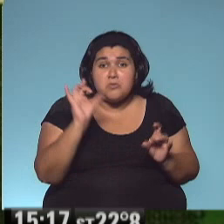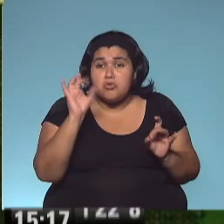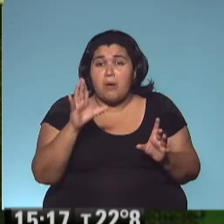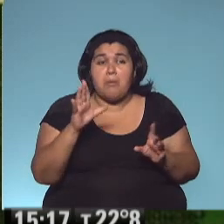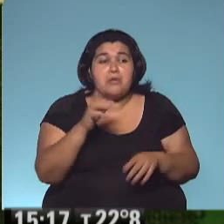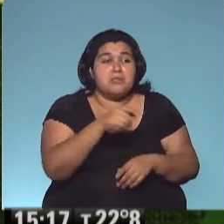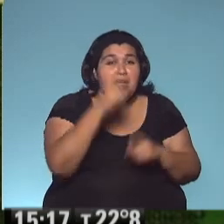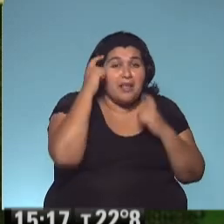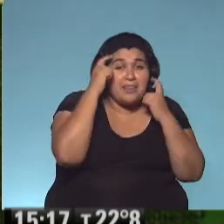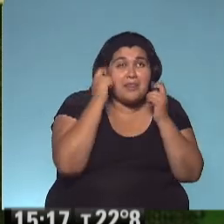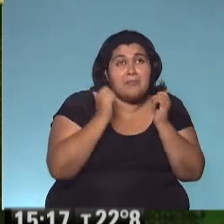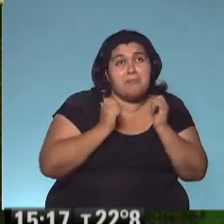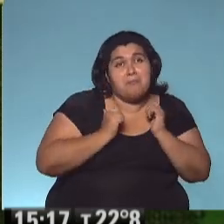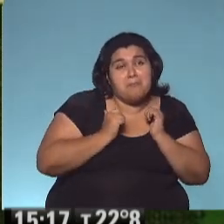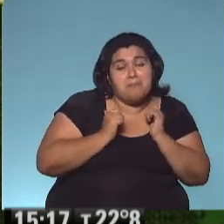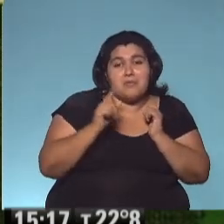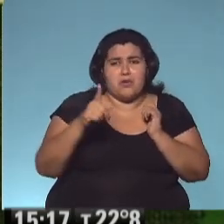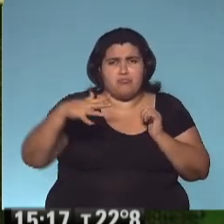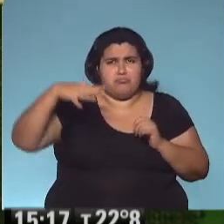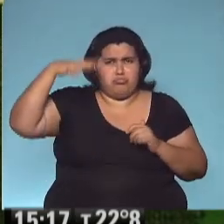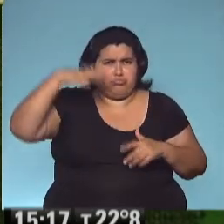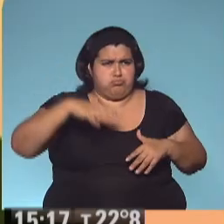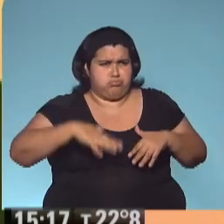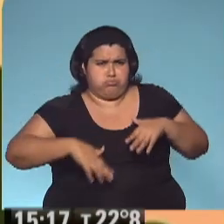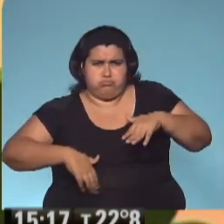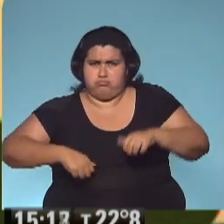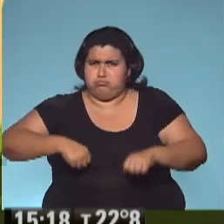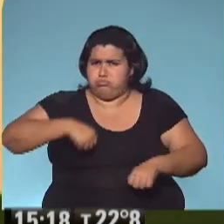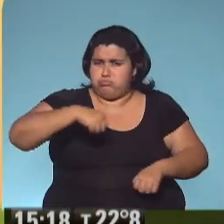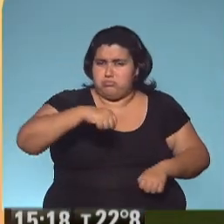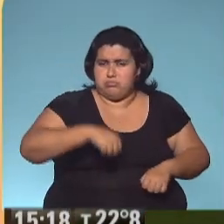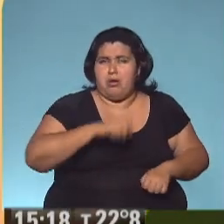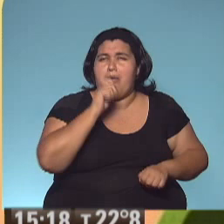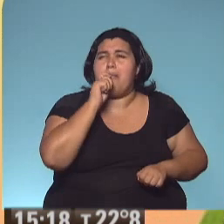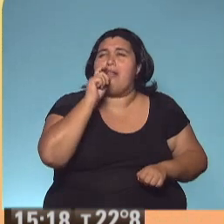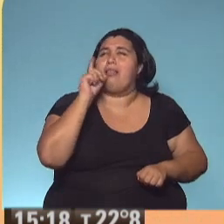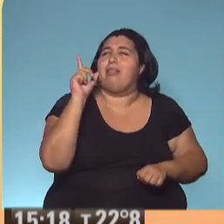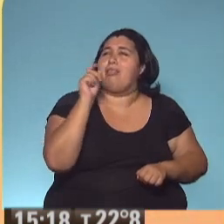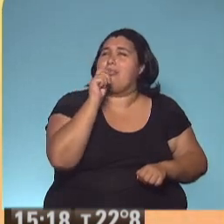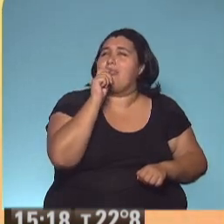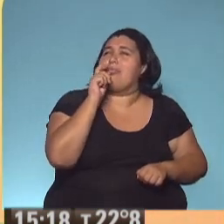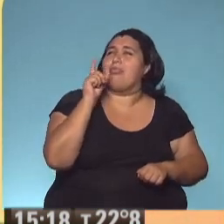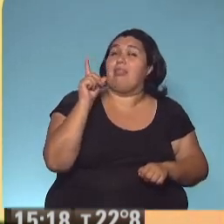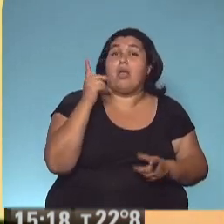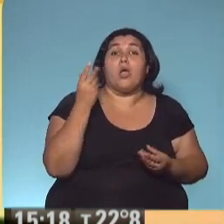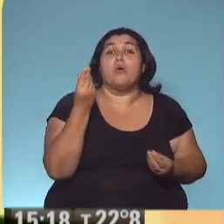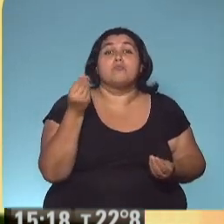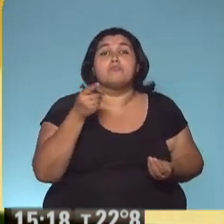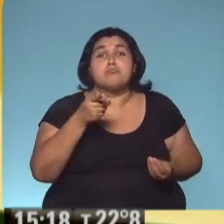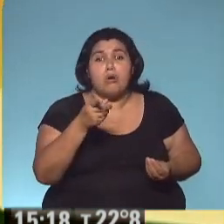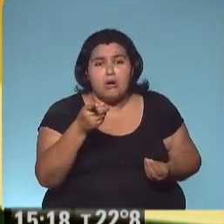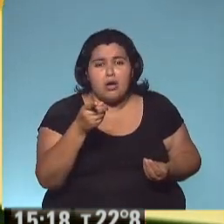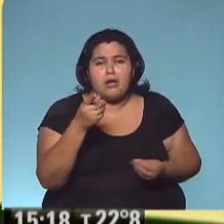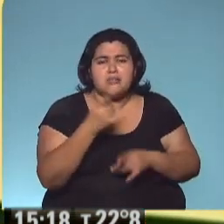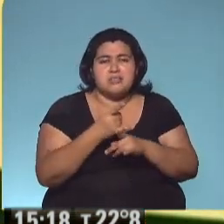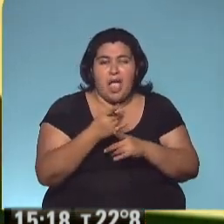Irulana en su banquito. Y un ogronte enorme que está bostezando. Está bostezando porque a ese ogronte, siempre que se